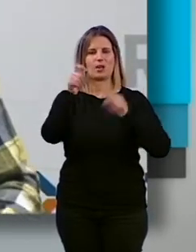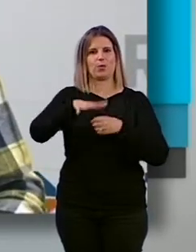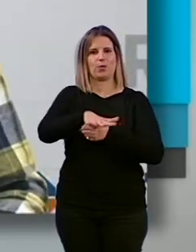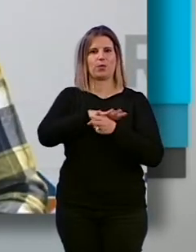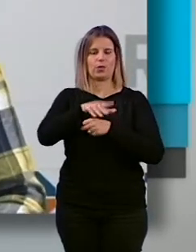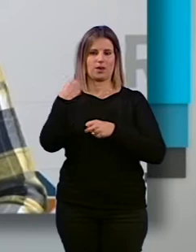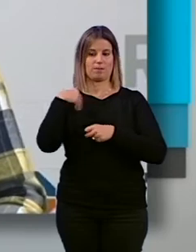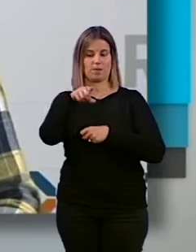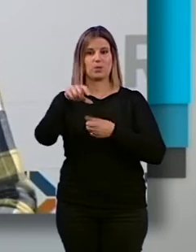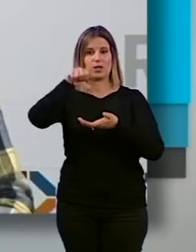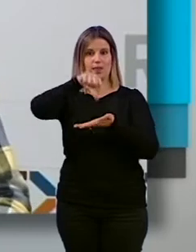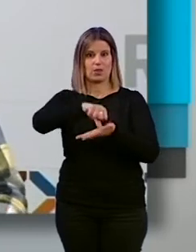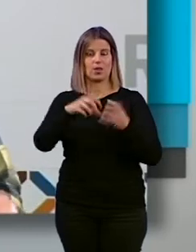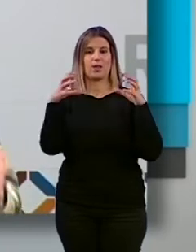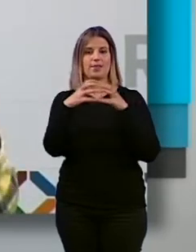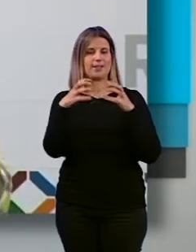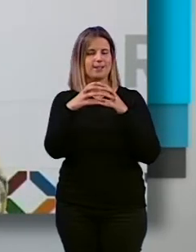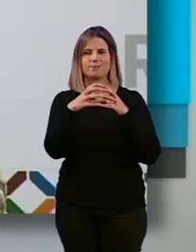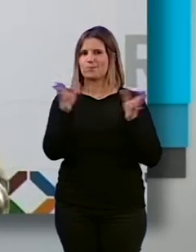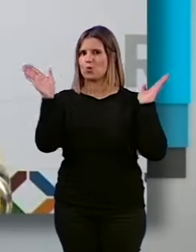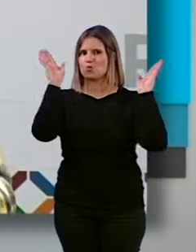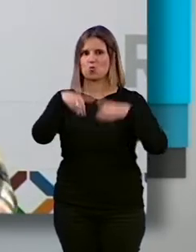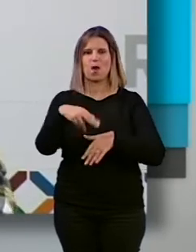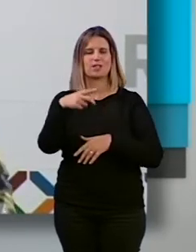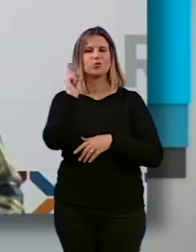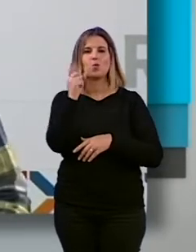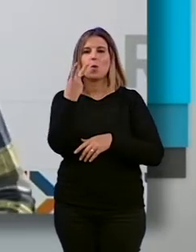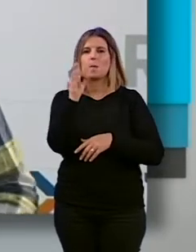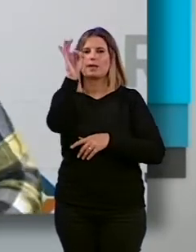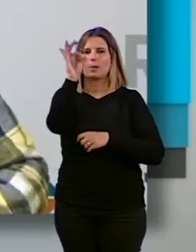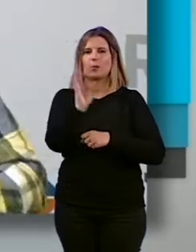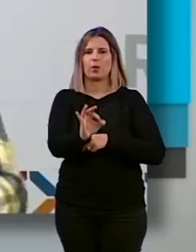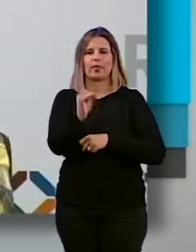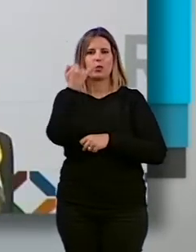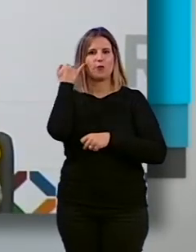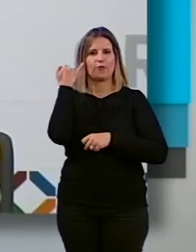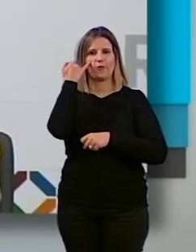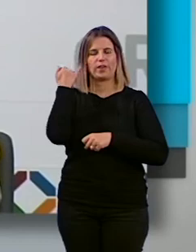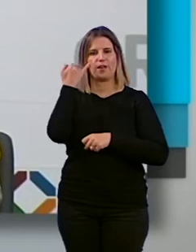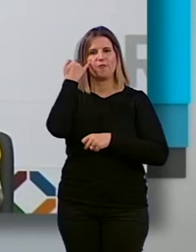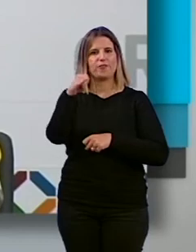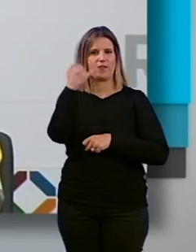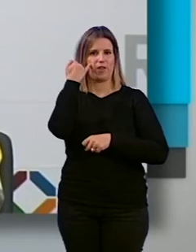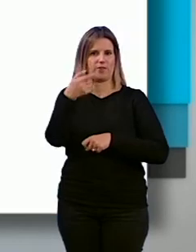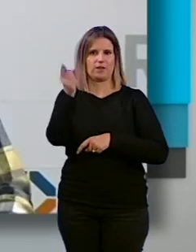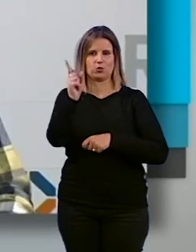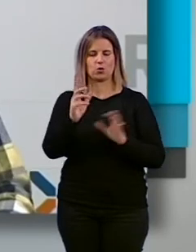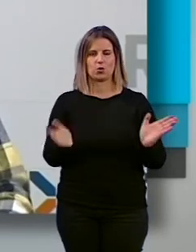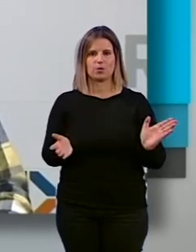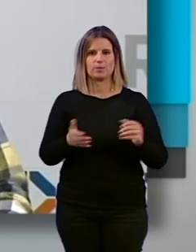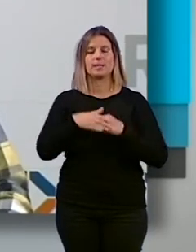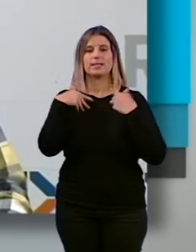ciudad donde no alcanza ni el 20% la cobertura en fibra óptica.